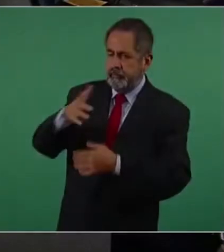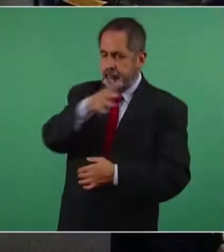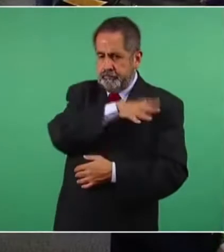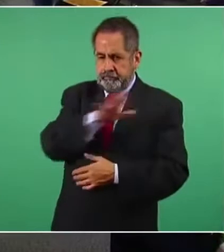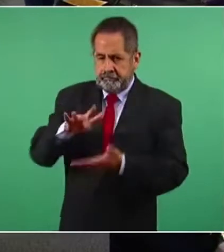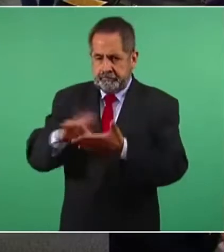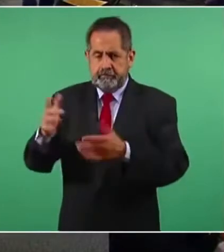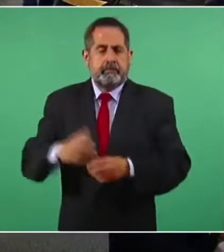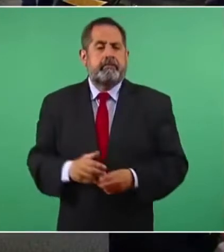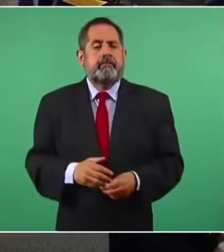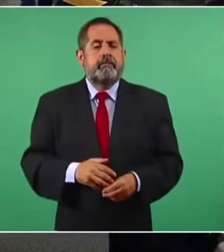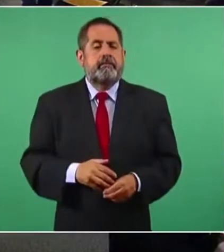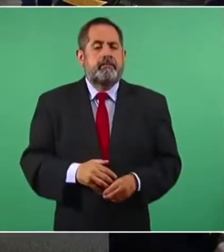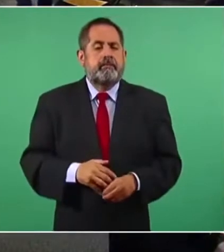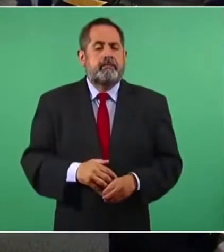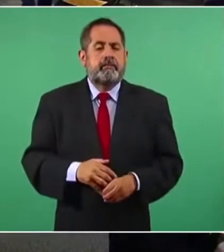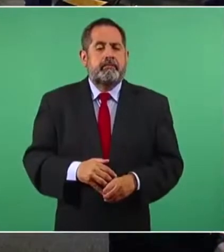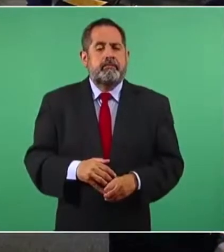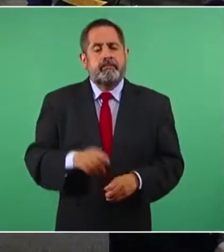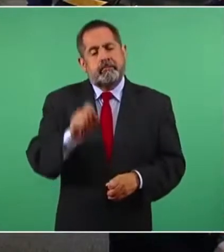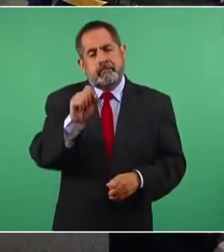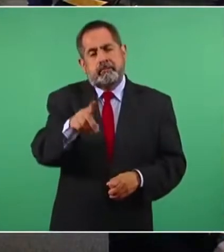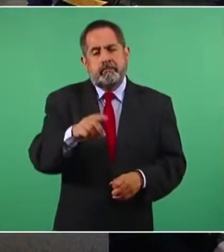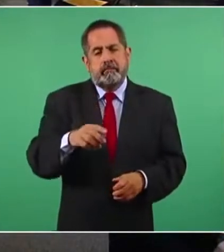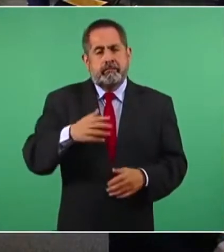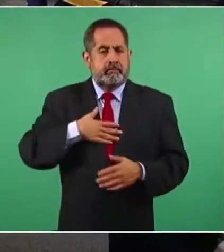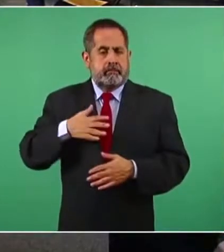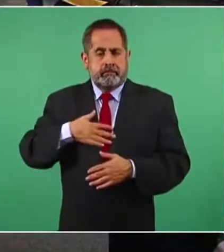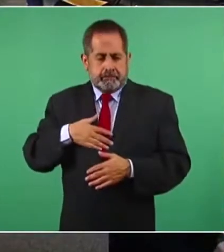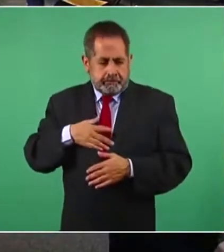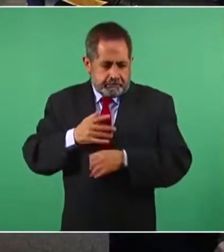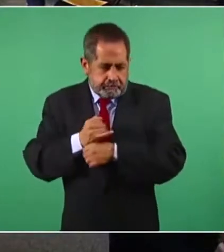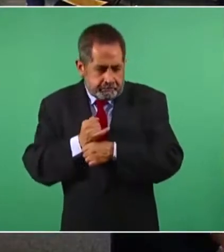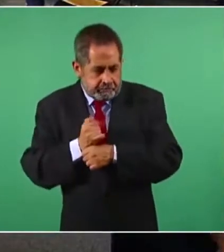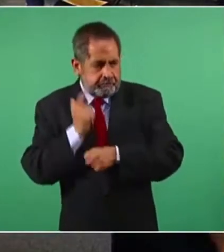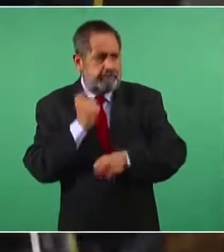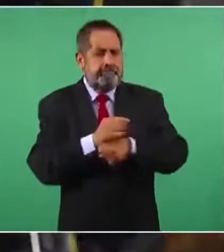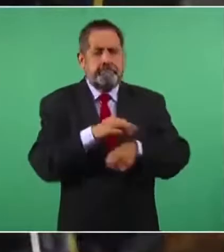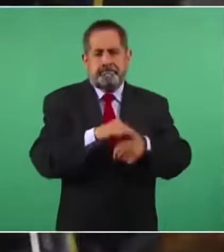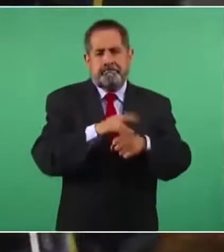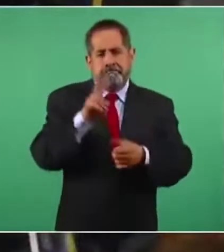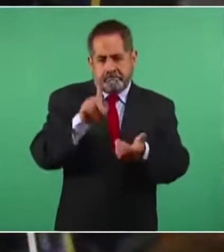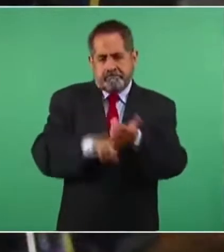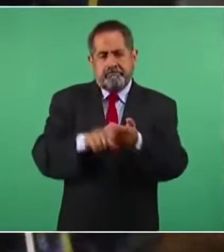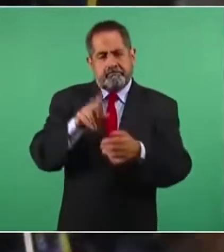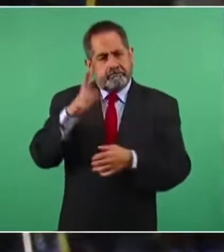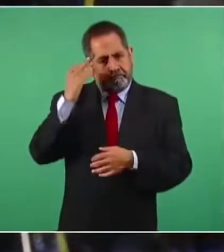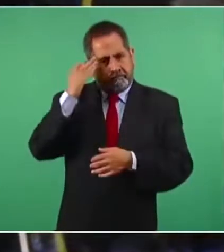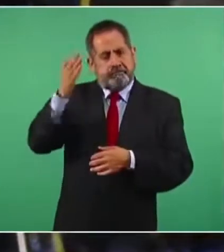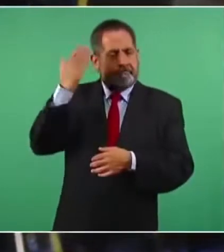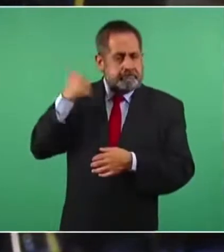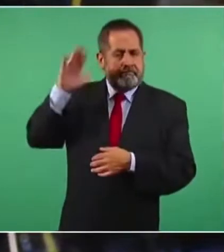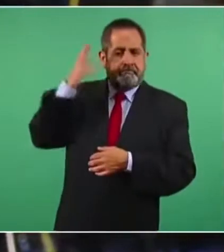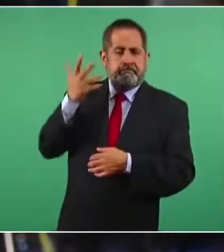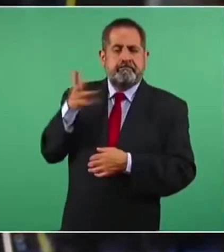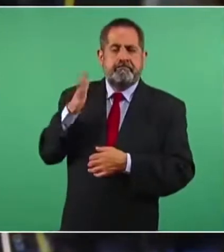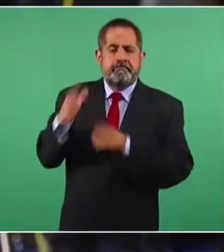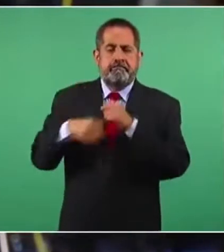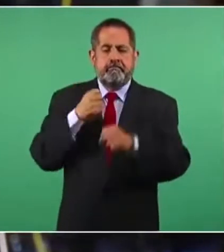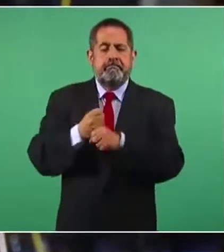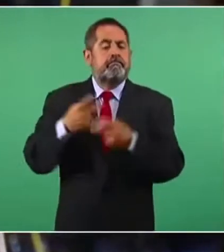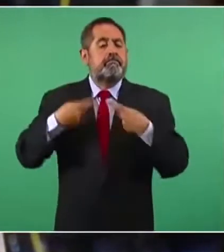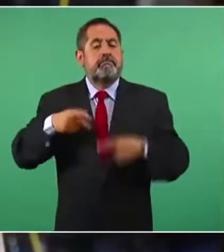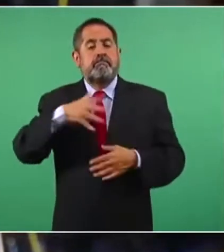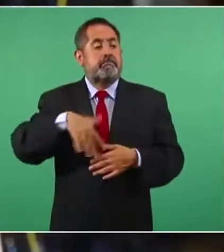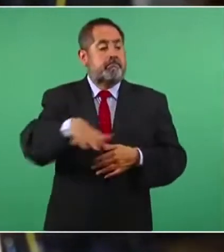Sobre este asunto, bueno pues igual en nuestro medio ha podido constatar que aunado a esta crisis que se vivió sí hace 10 años, los pobladores